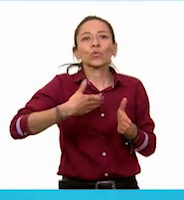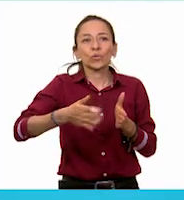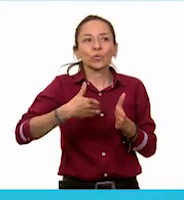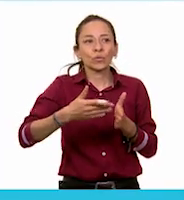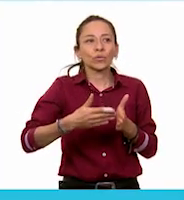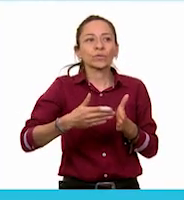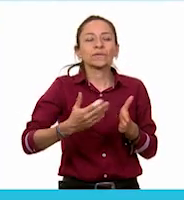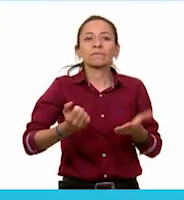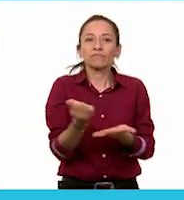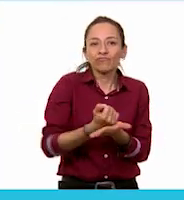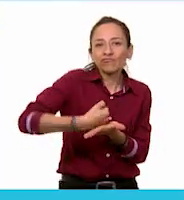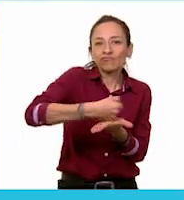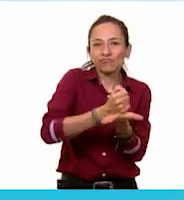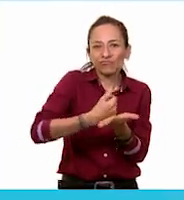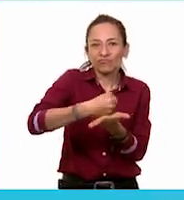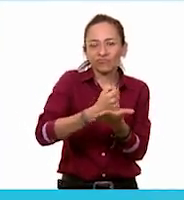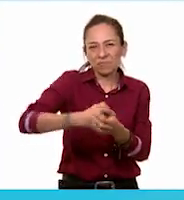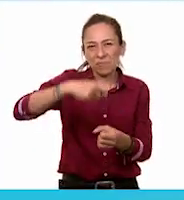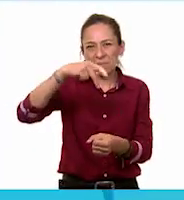y con una rica salsa.